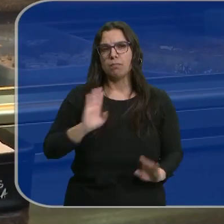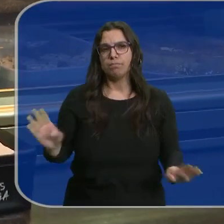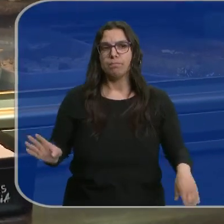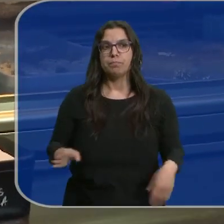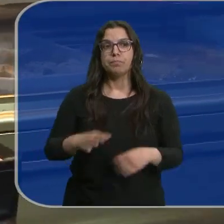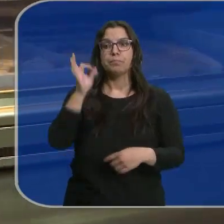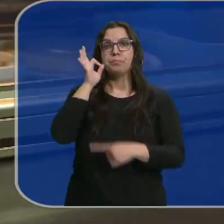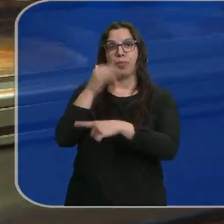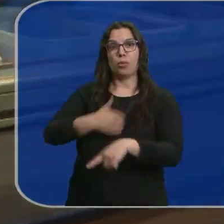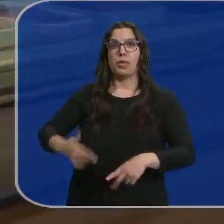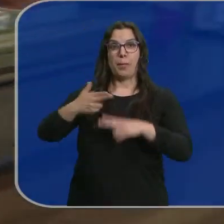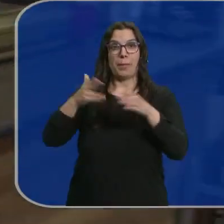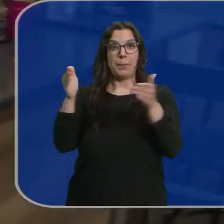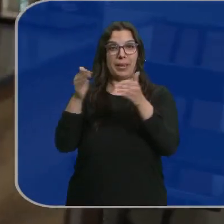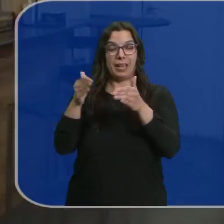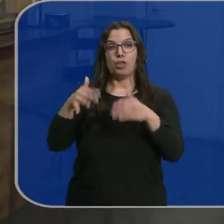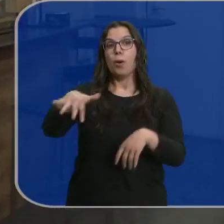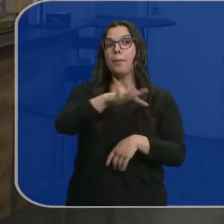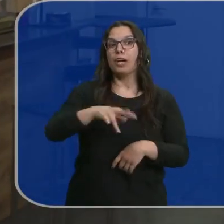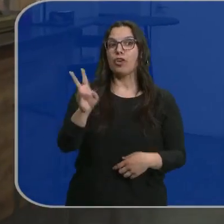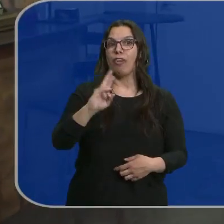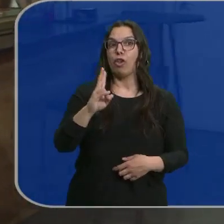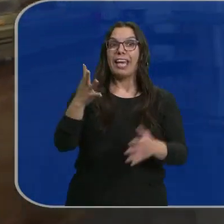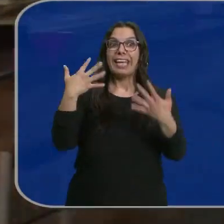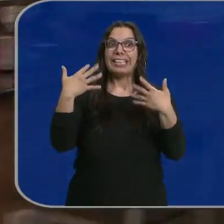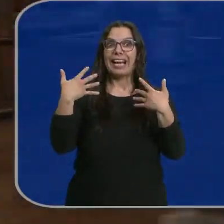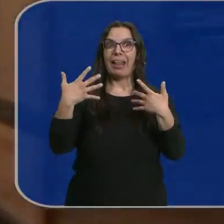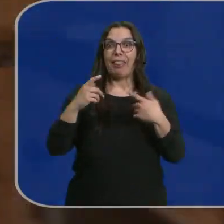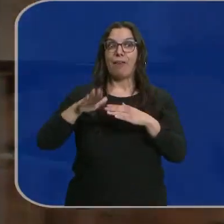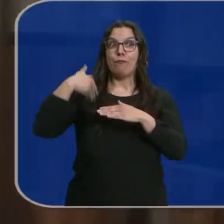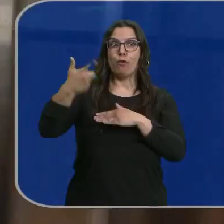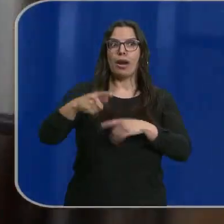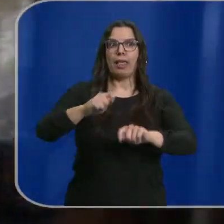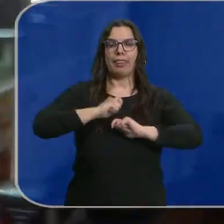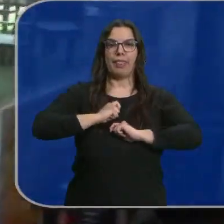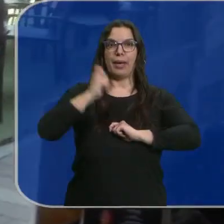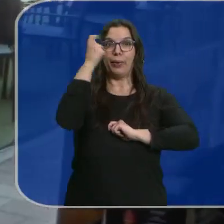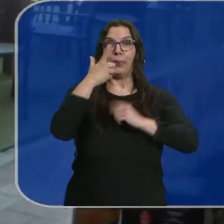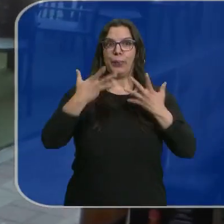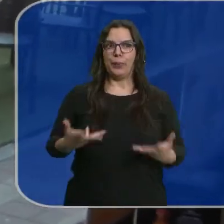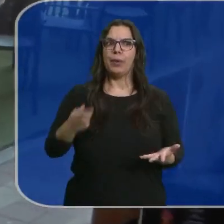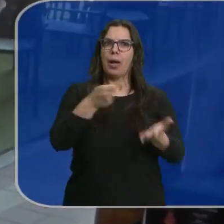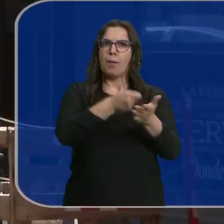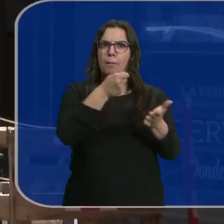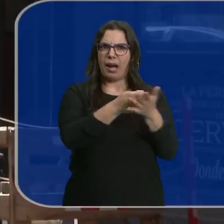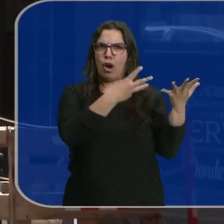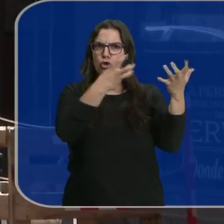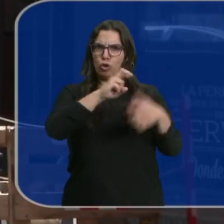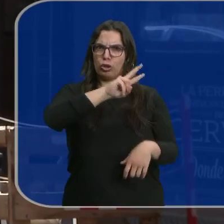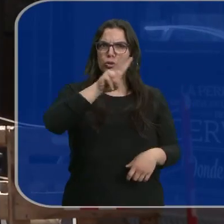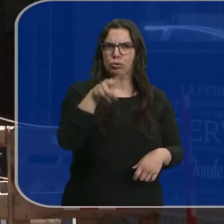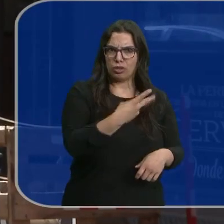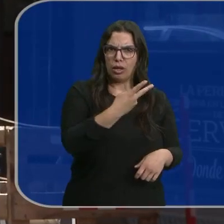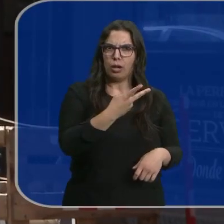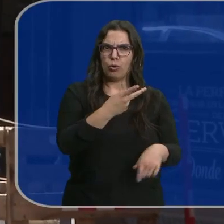Para Maya, la propietaria de un pequeño bar en un barrio de Valladolid, de la terraza es un balón de oxígeno. Ha pagado 800 euros por tener estas mesas en zona de